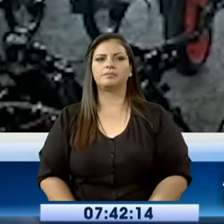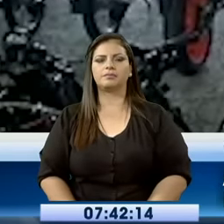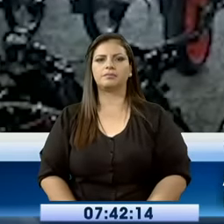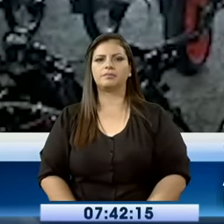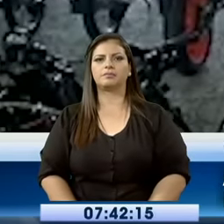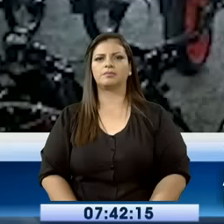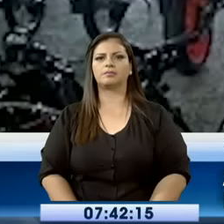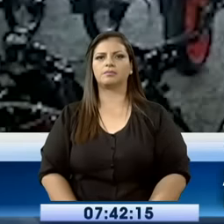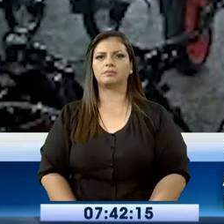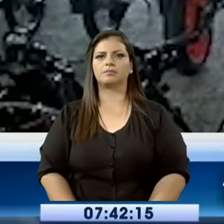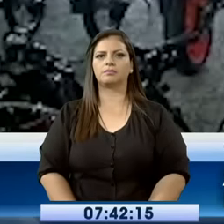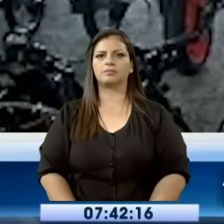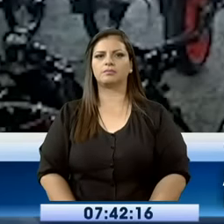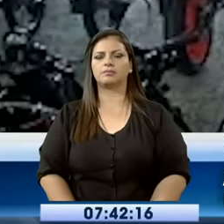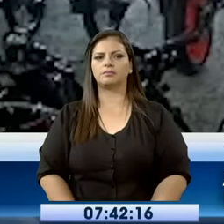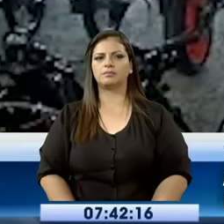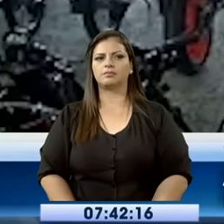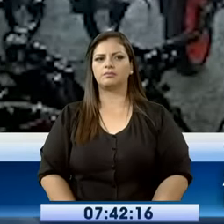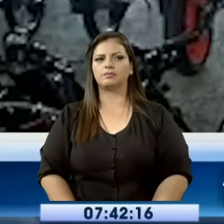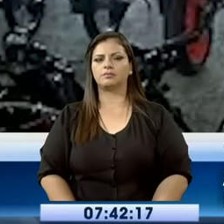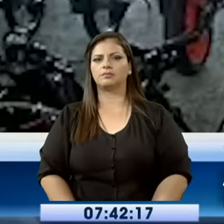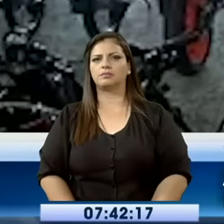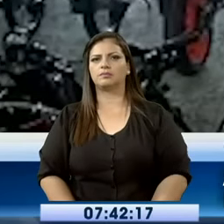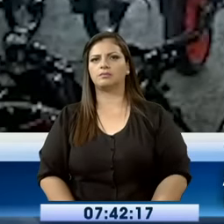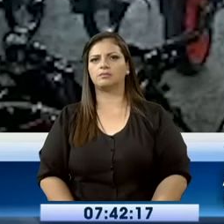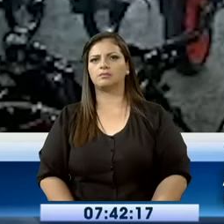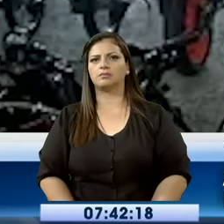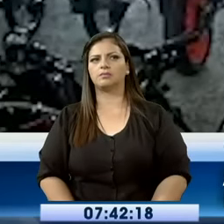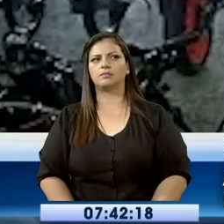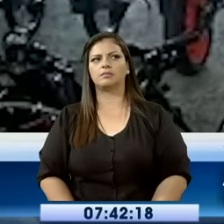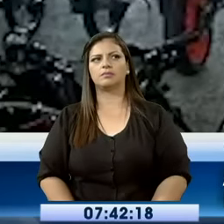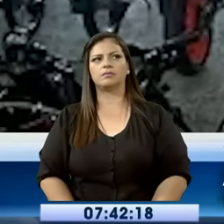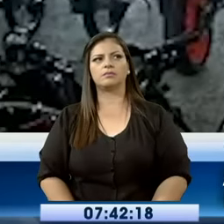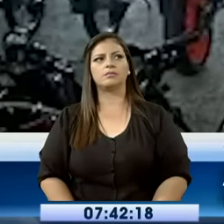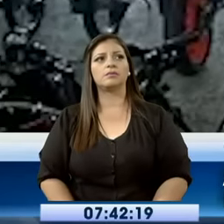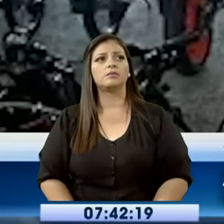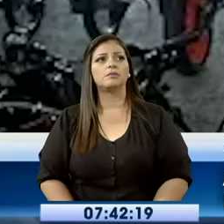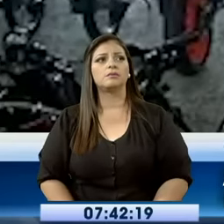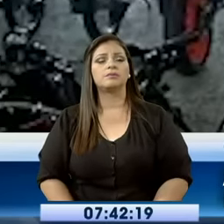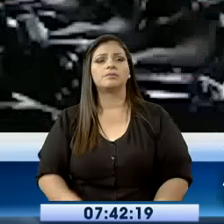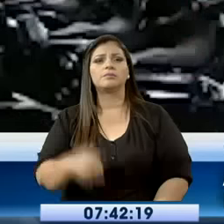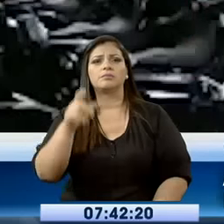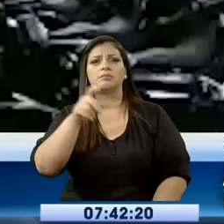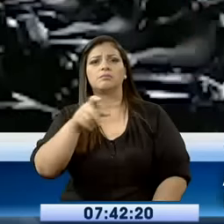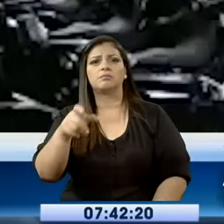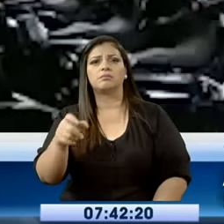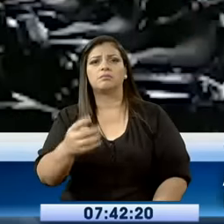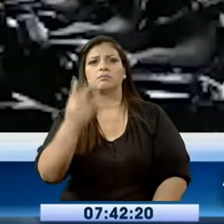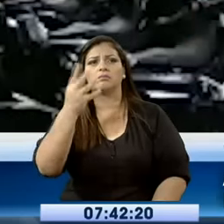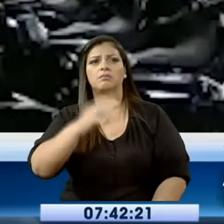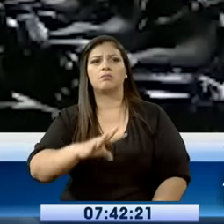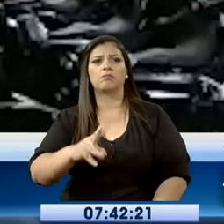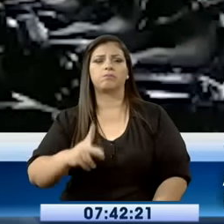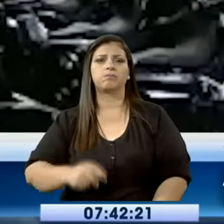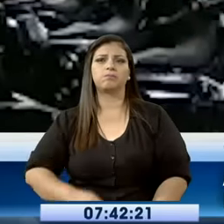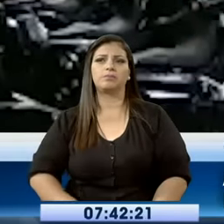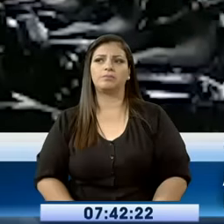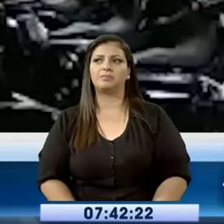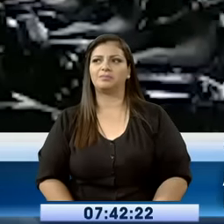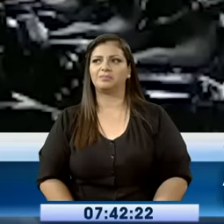Y tal es su desparpajo que ni siquiera se cubren, ¿ah? No, pues los otros dos. Por eso, ¿para qué salen corriendo los otros?